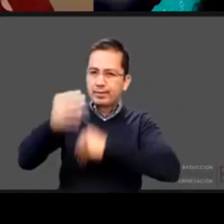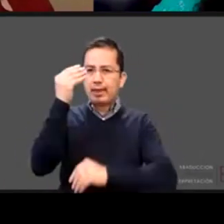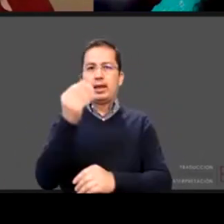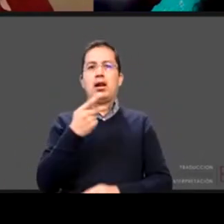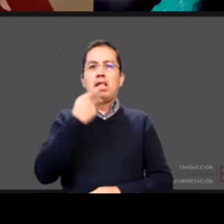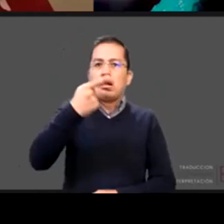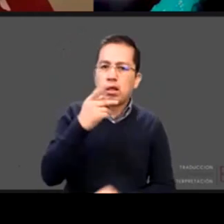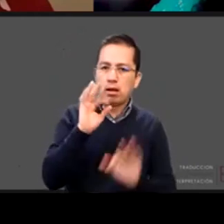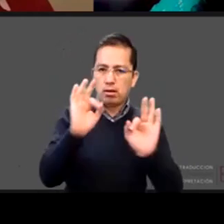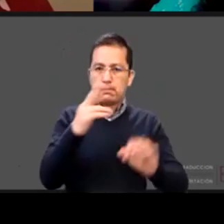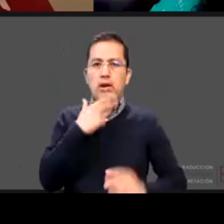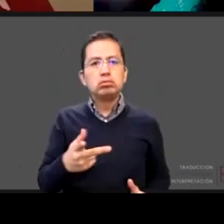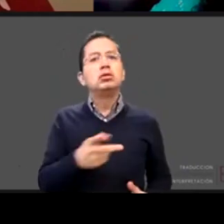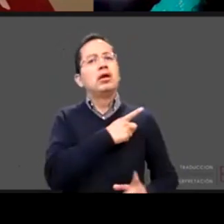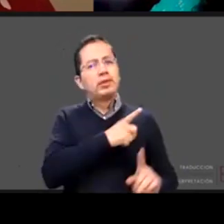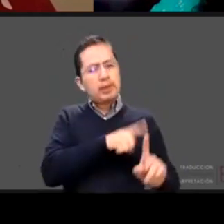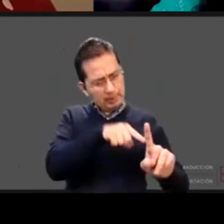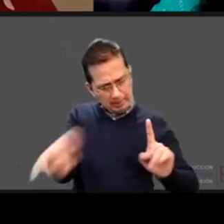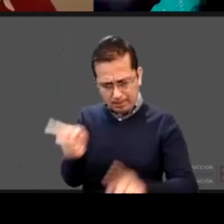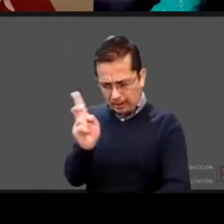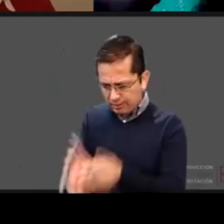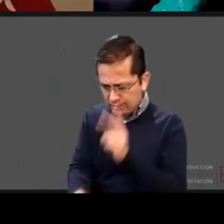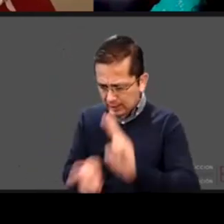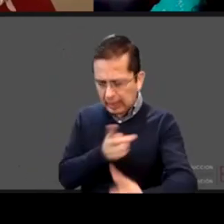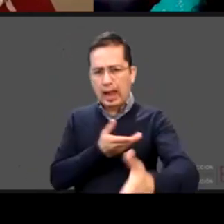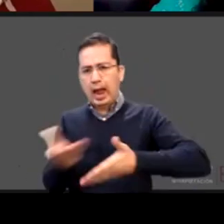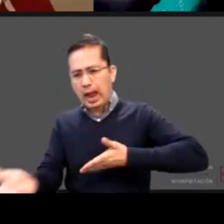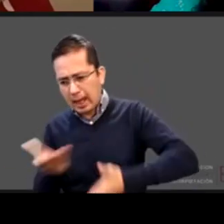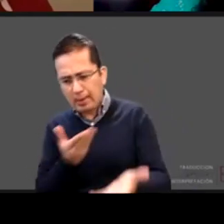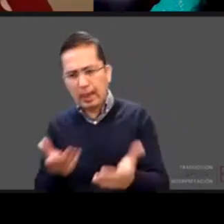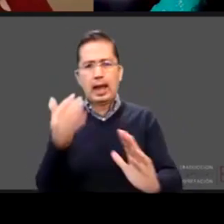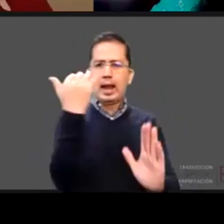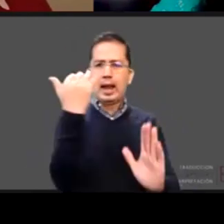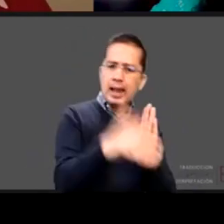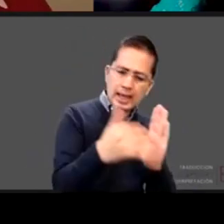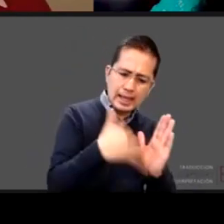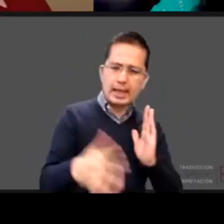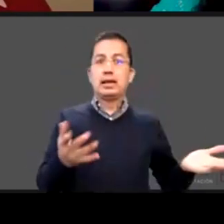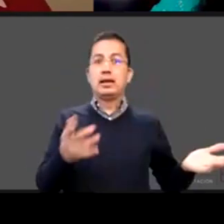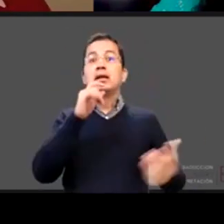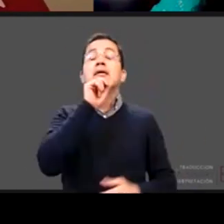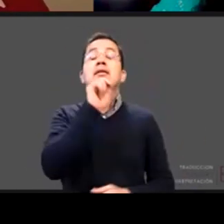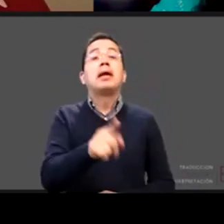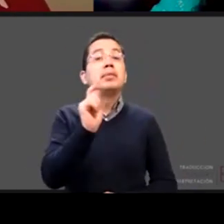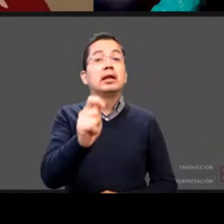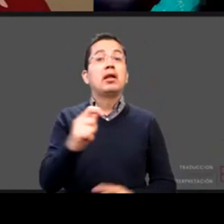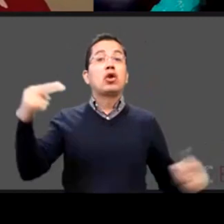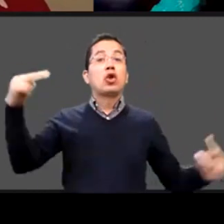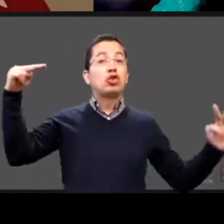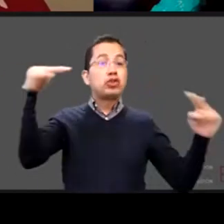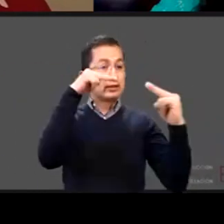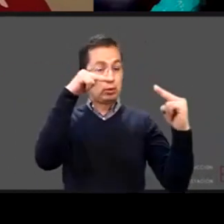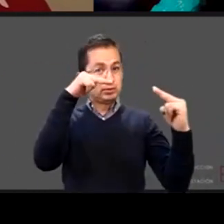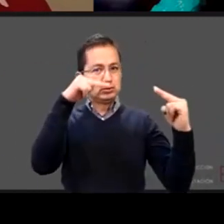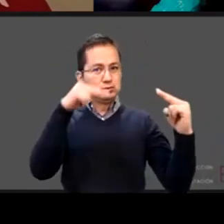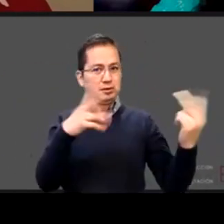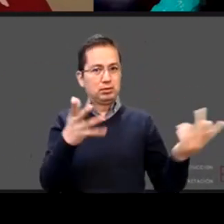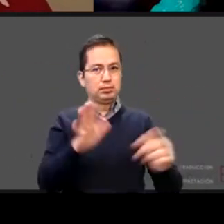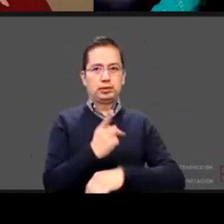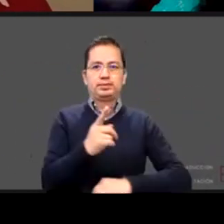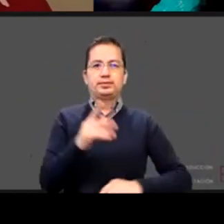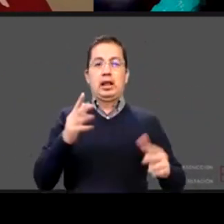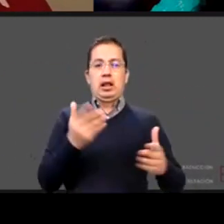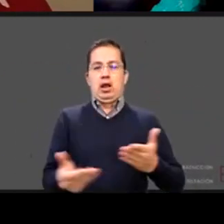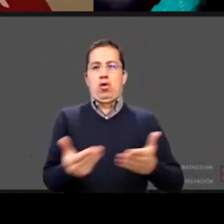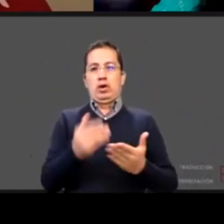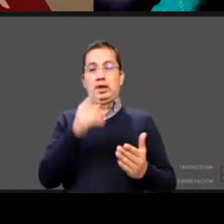contacto visual queremos que el niño tenga contacto visual y tenemos un gran problema que es la tecnología cuando no se usa a favor ¿por qué? porque de repente el